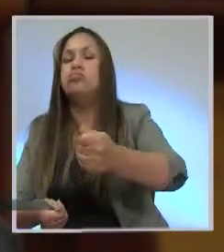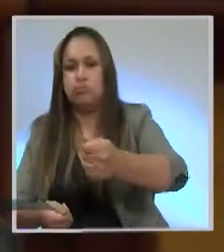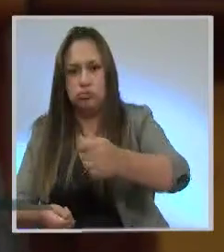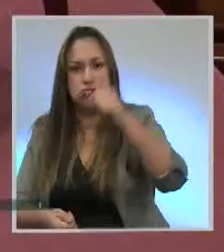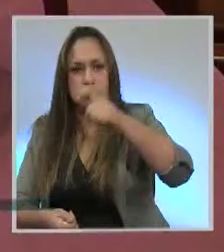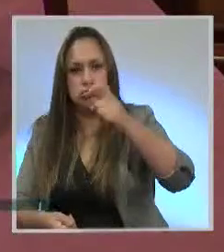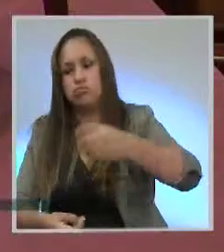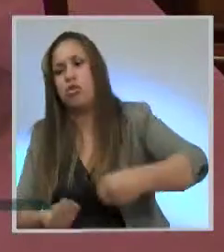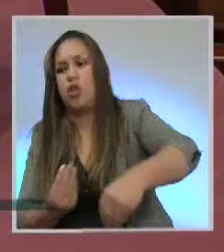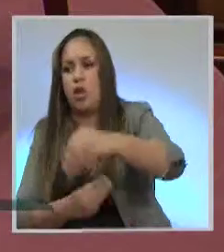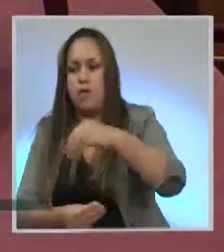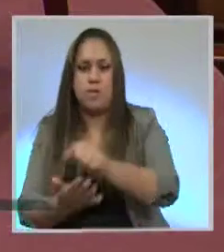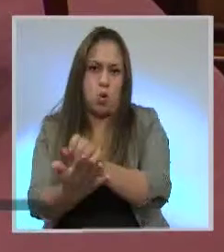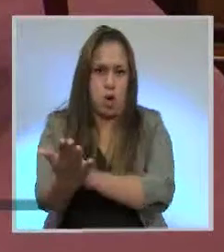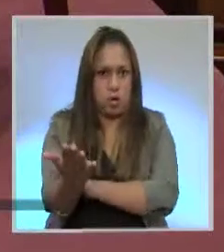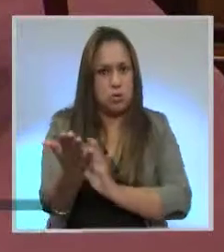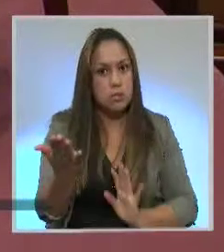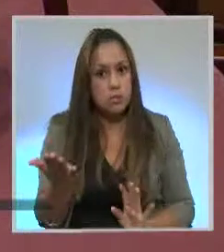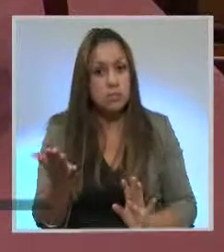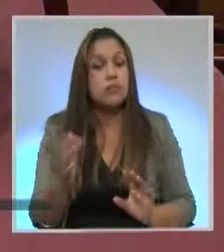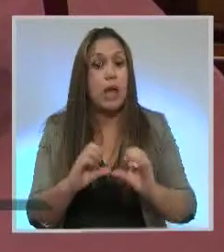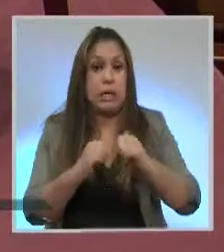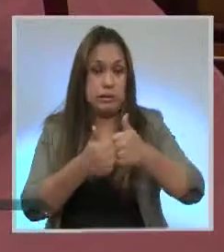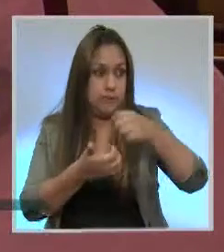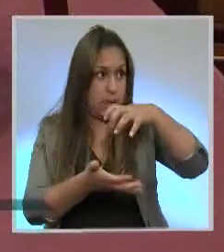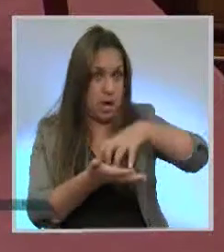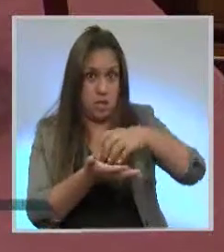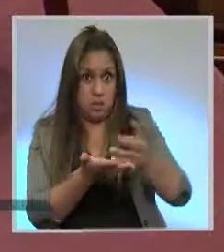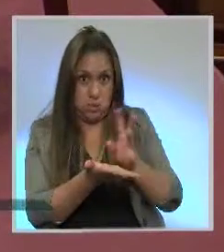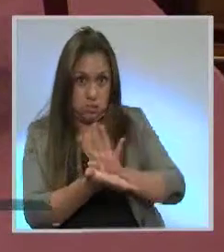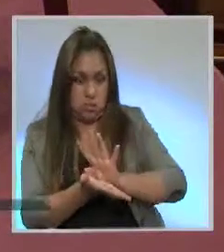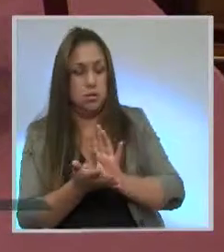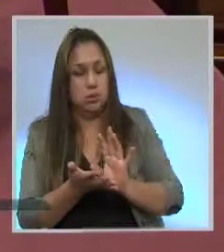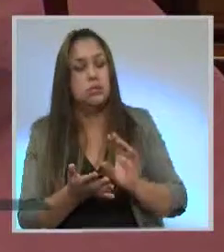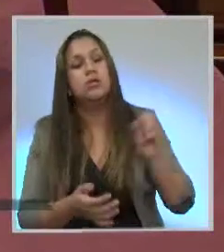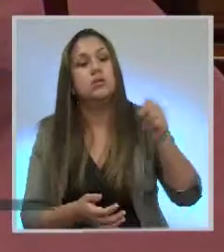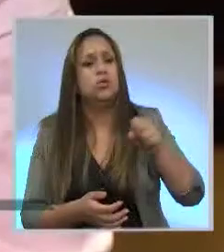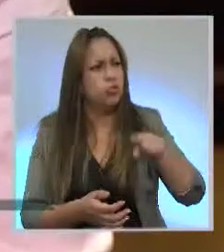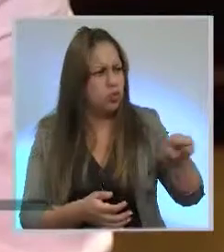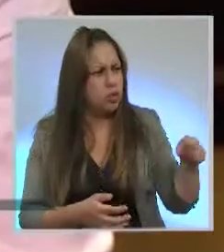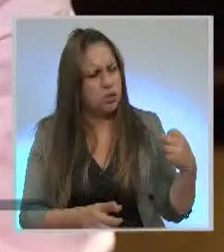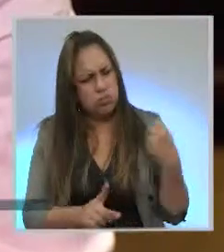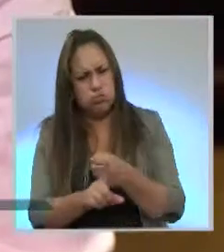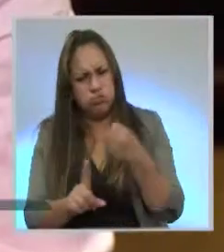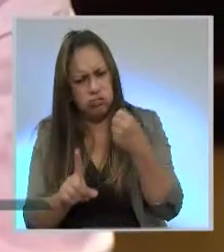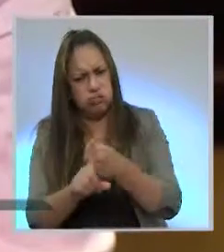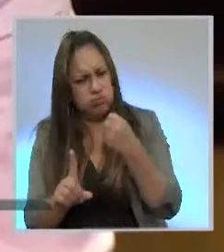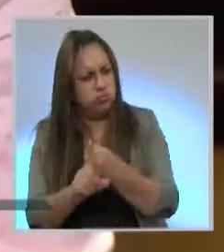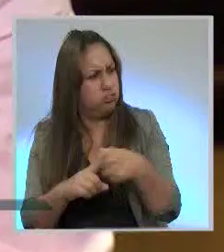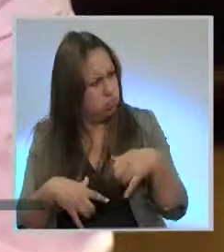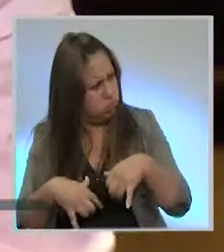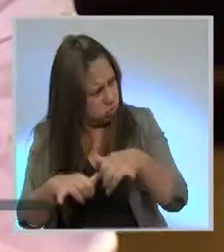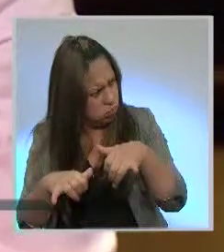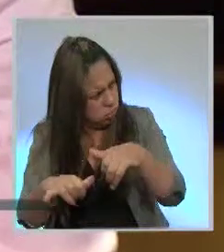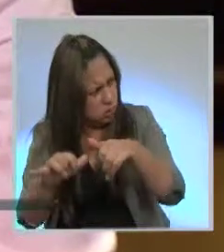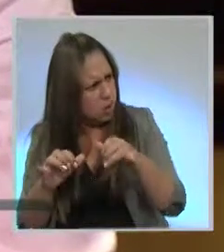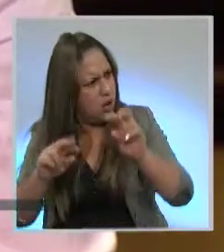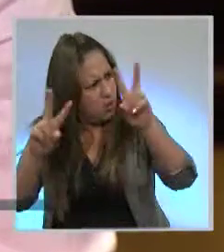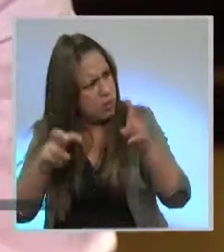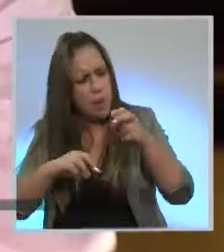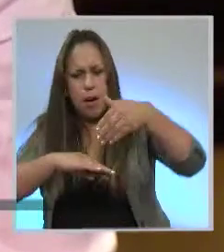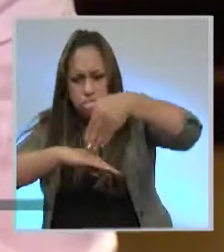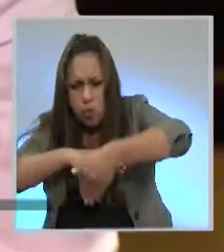Sobre eso ya tanto la Asamblea Nacional como las autoridades se han manifestado. ¿Ustedes van a insistir efectivamente entonces en este archivo